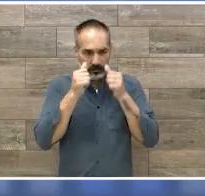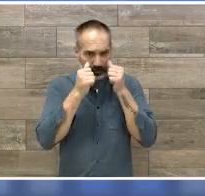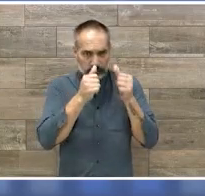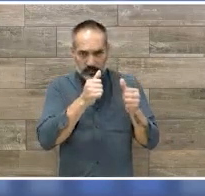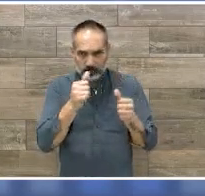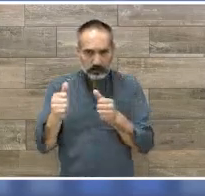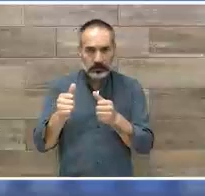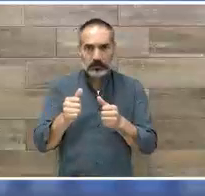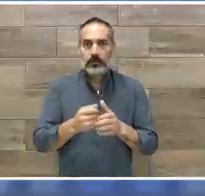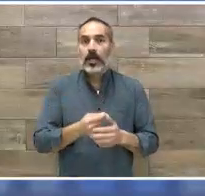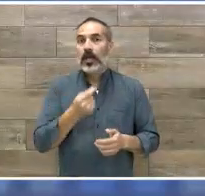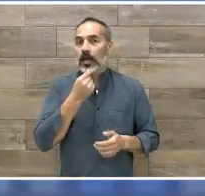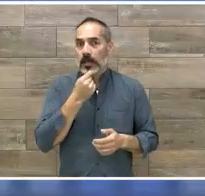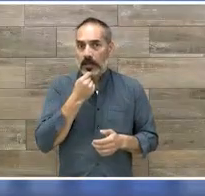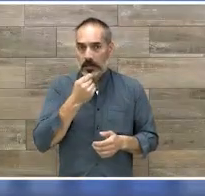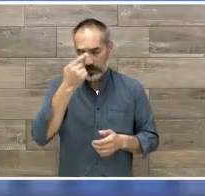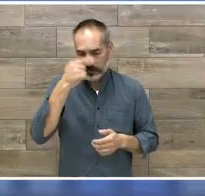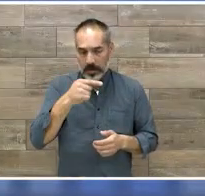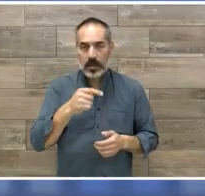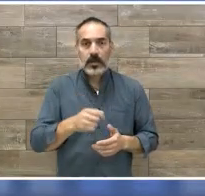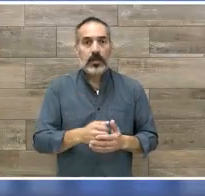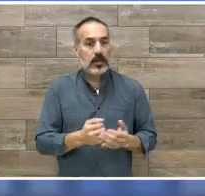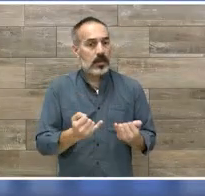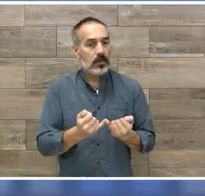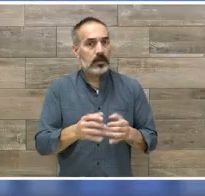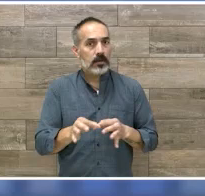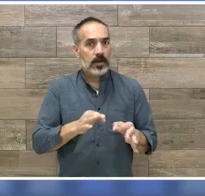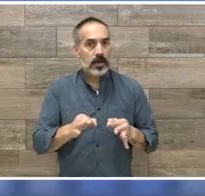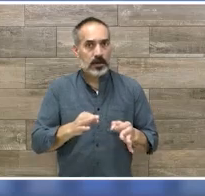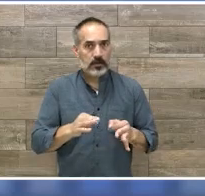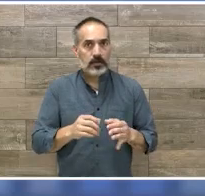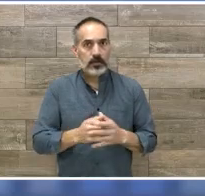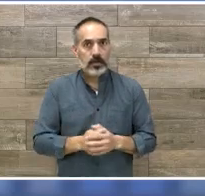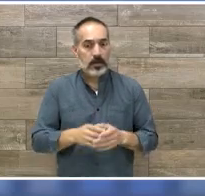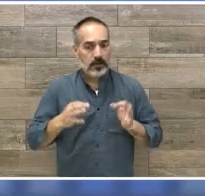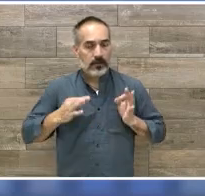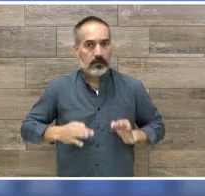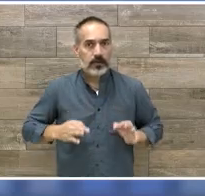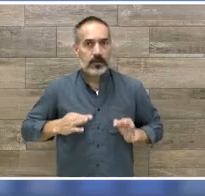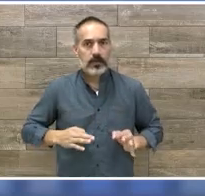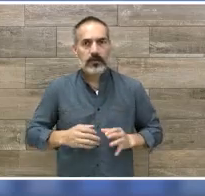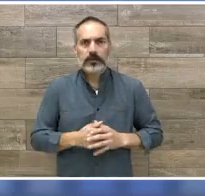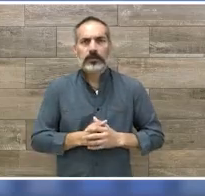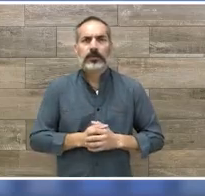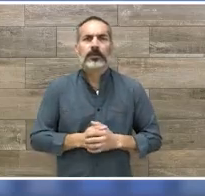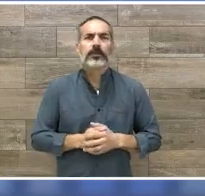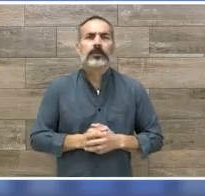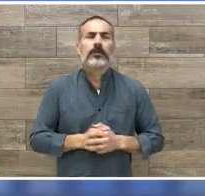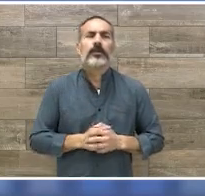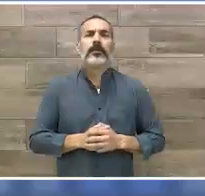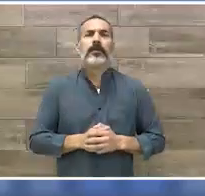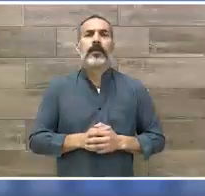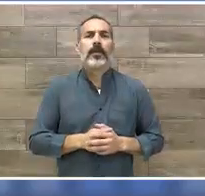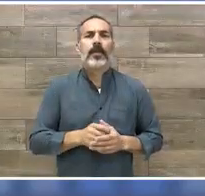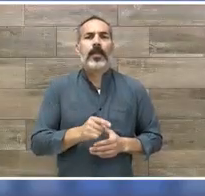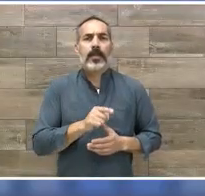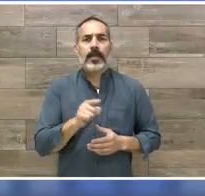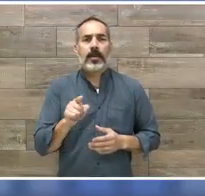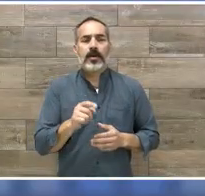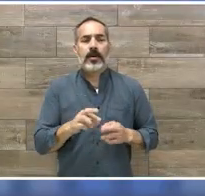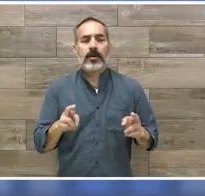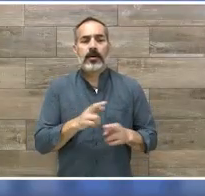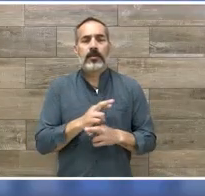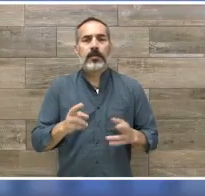ámbito pediátrico, abarcando alteraciones tanto motoras como conductuales. Recientemente, ha incursionado en el ámbito de la